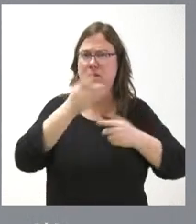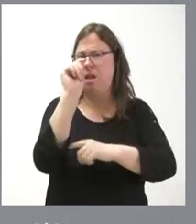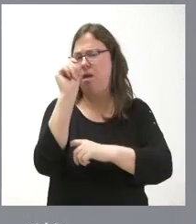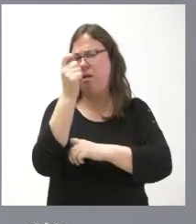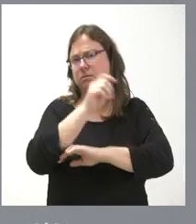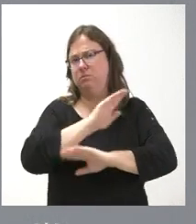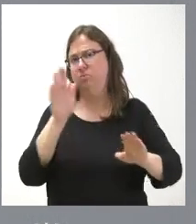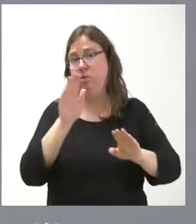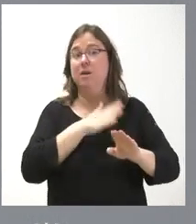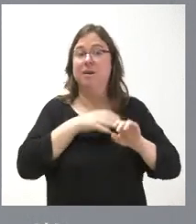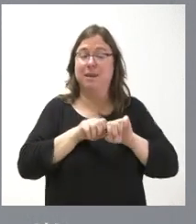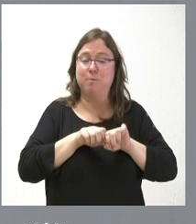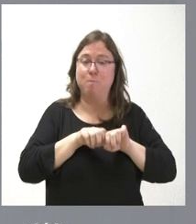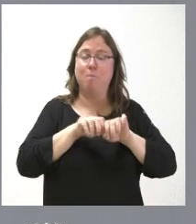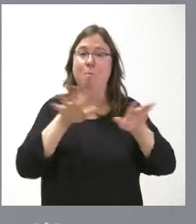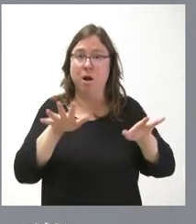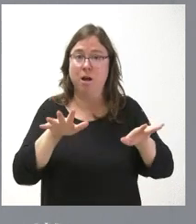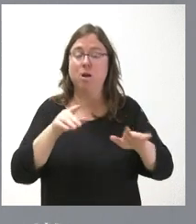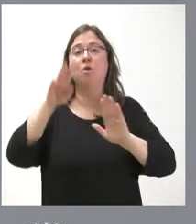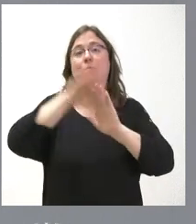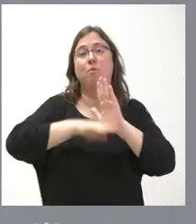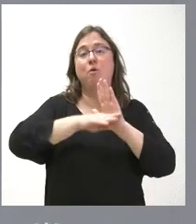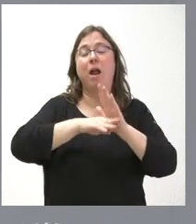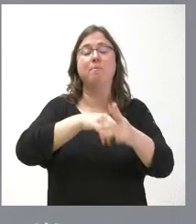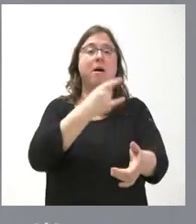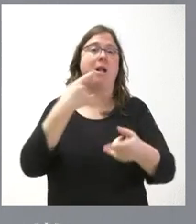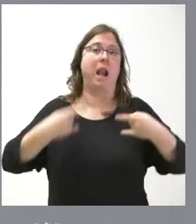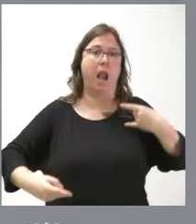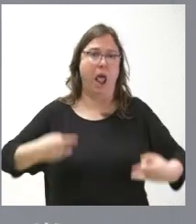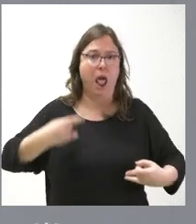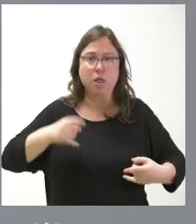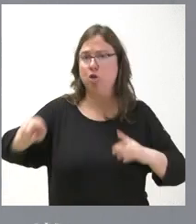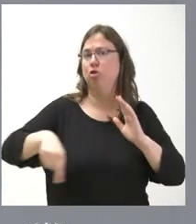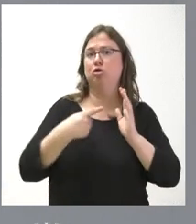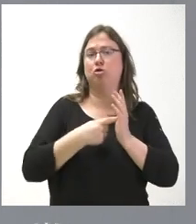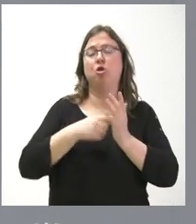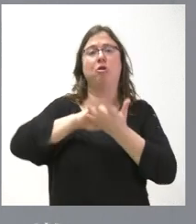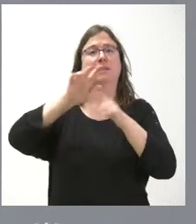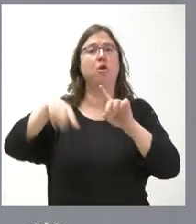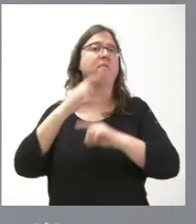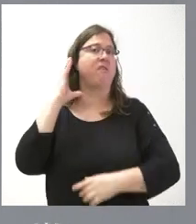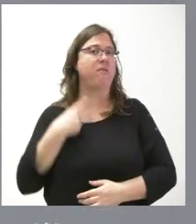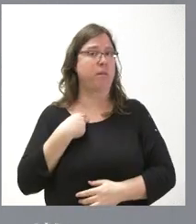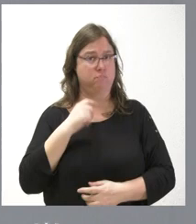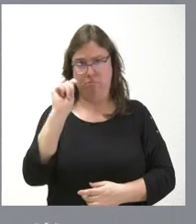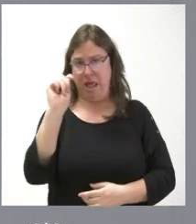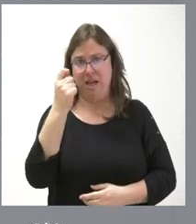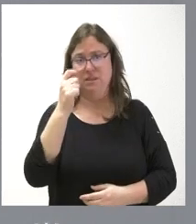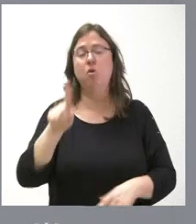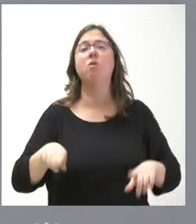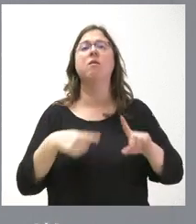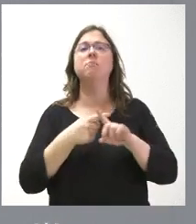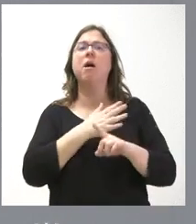Estamos extendiendo el programa de radioterapia a todas las provincias de Castilla y León y al Bierzo y está siendo un éxito. Y queremos